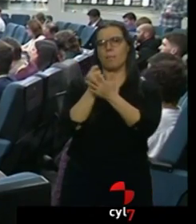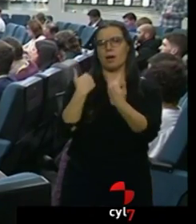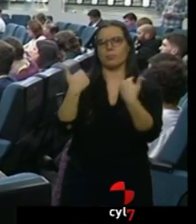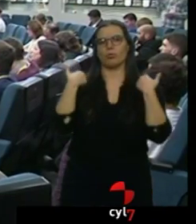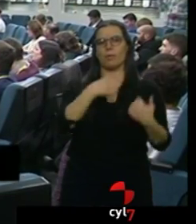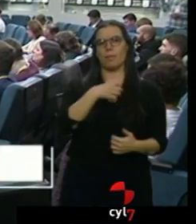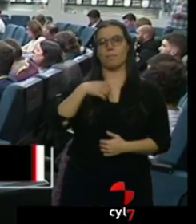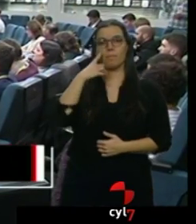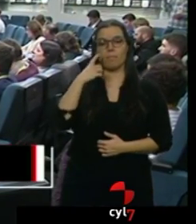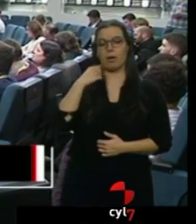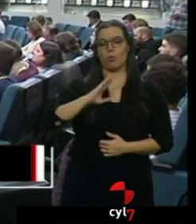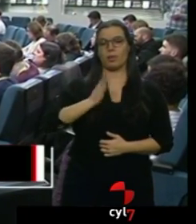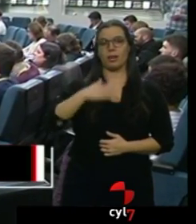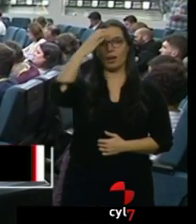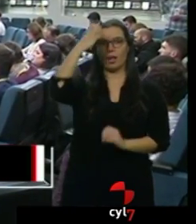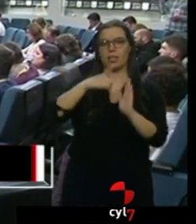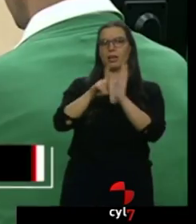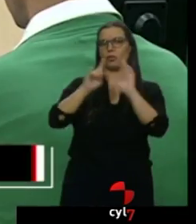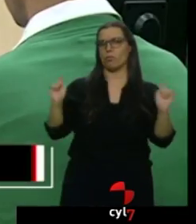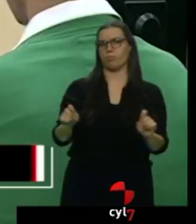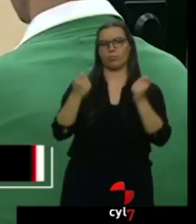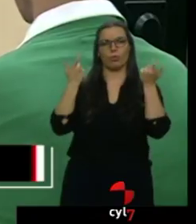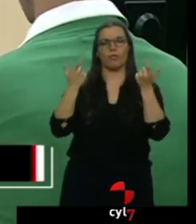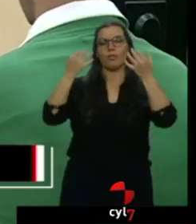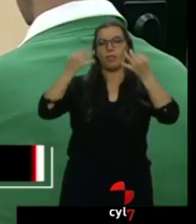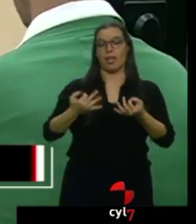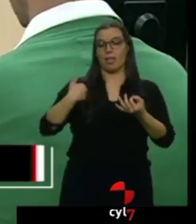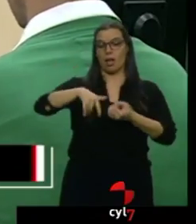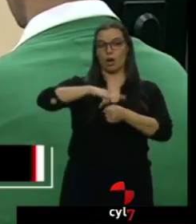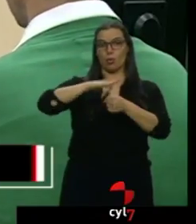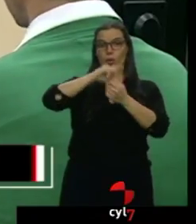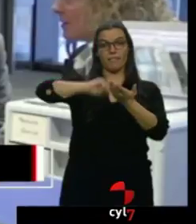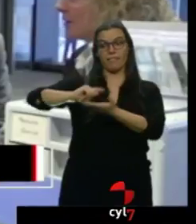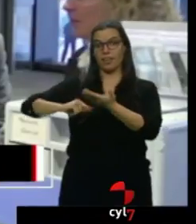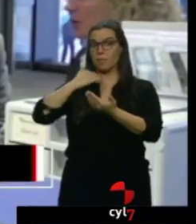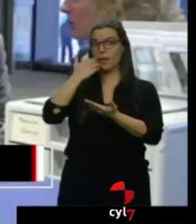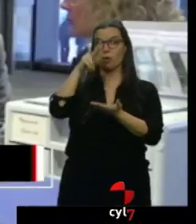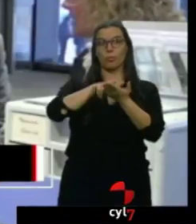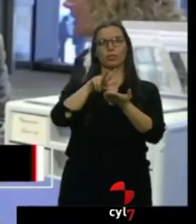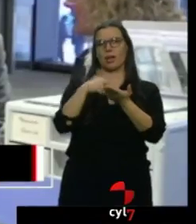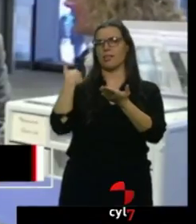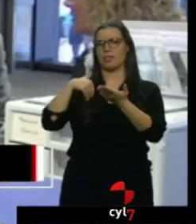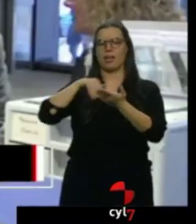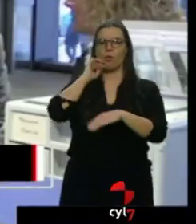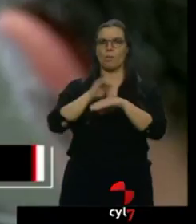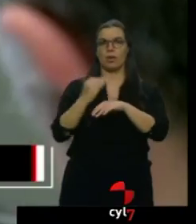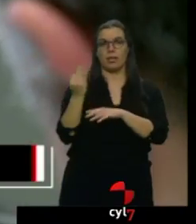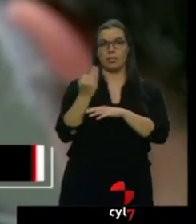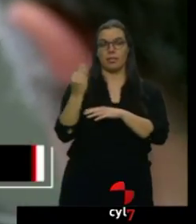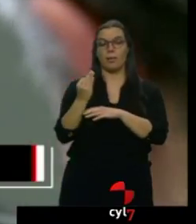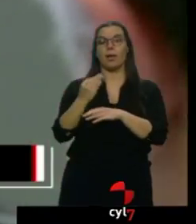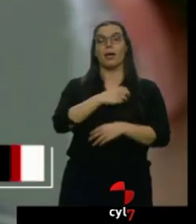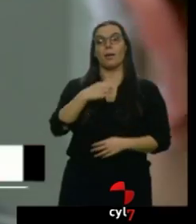Mañana se publica el Real Decreto y todas las operaciones que se firmen el lunes serán ya bajo estos parámetros. Las entidades financieras tampoco podrán